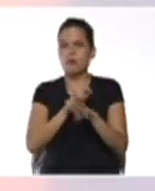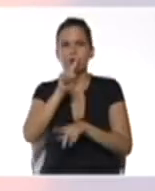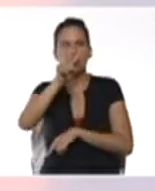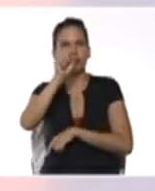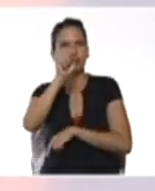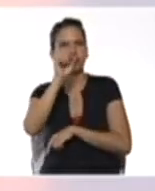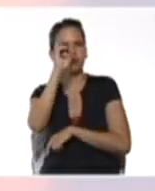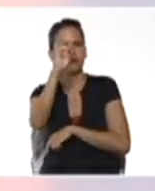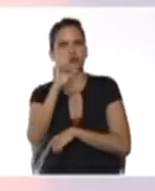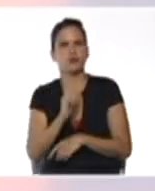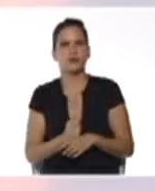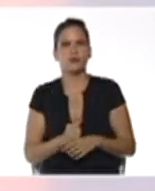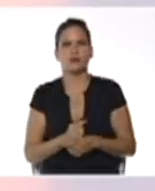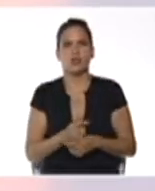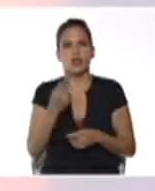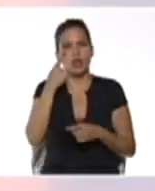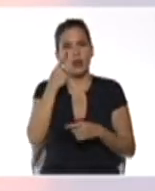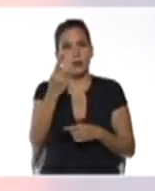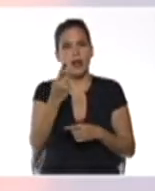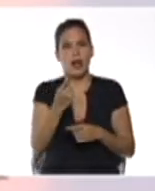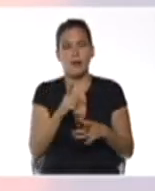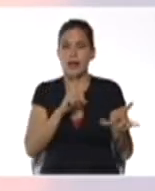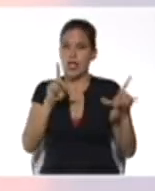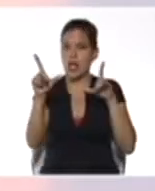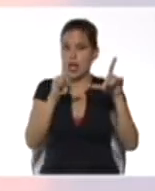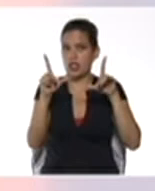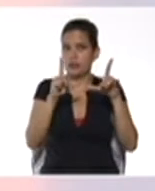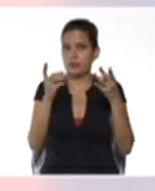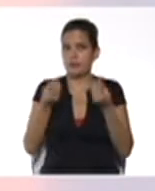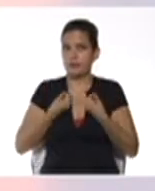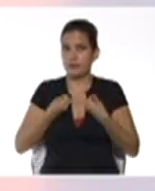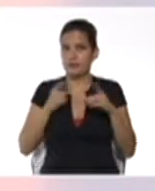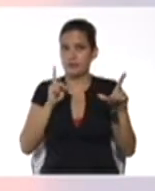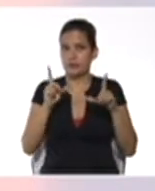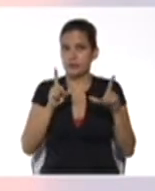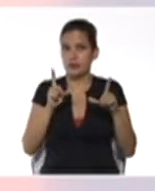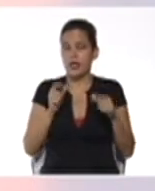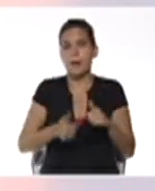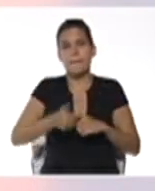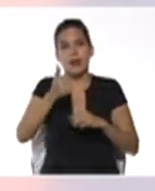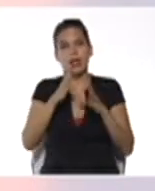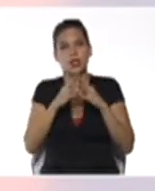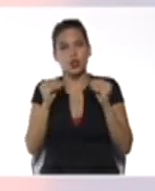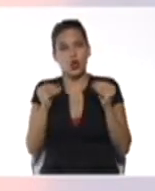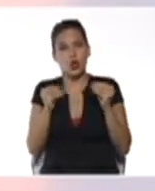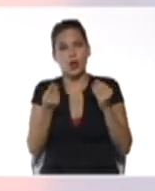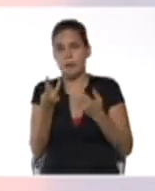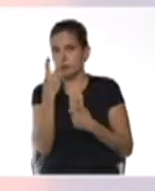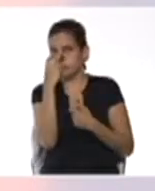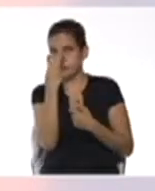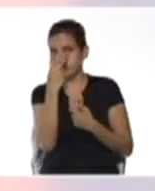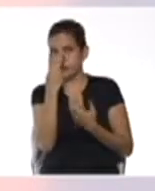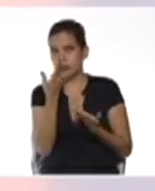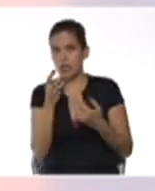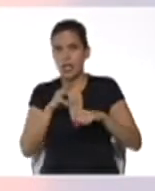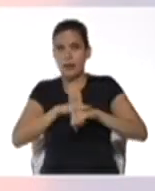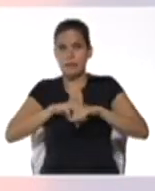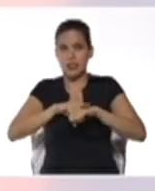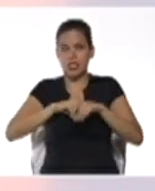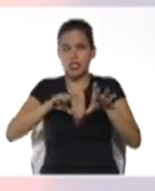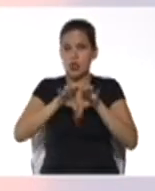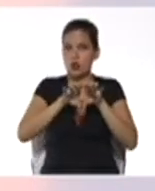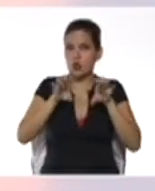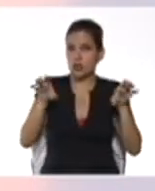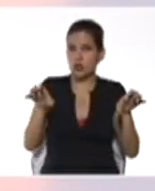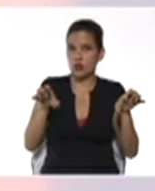2.0 que van a ver a continuación en nuestra pantalla. Y sobre todo visitar la página web del Ministerio del